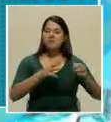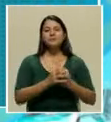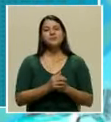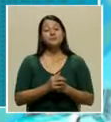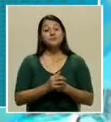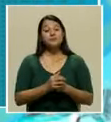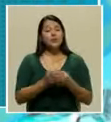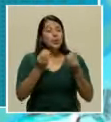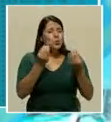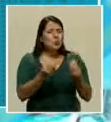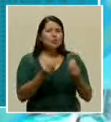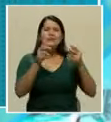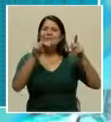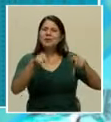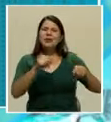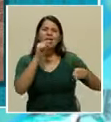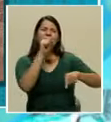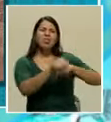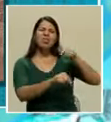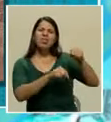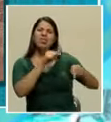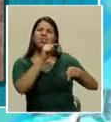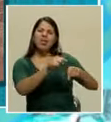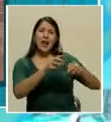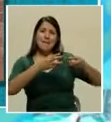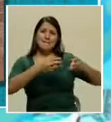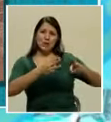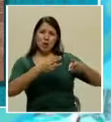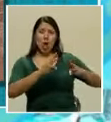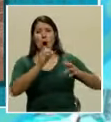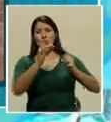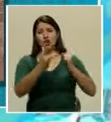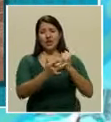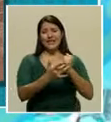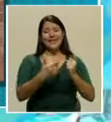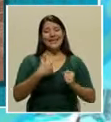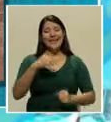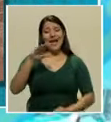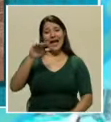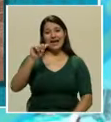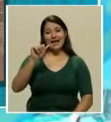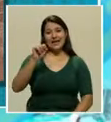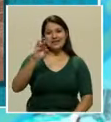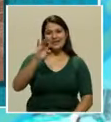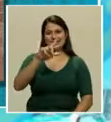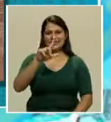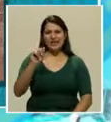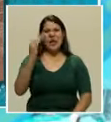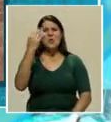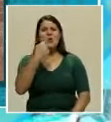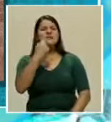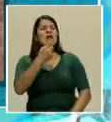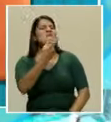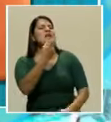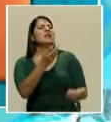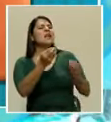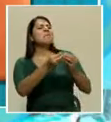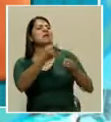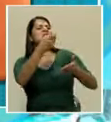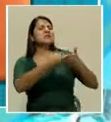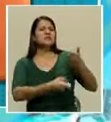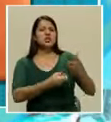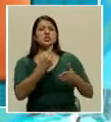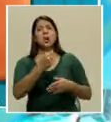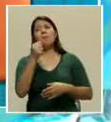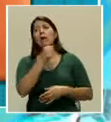criticaba el método del Castella porque decía que le faltaba estructura, rigidez, que era pura